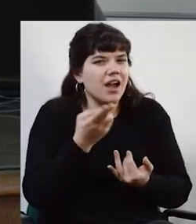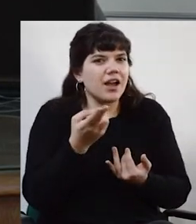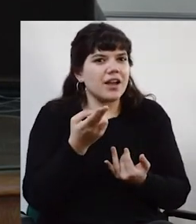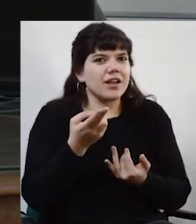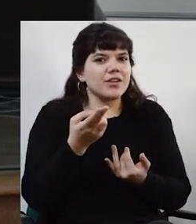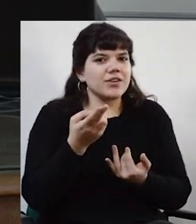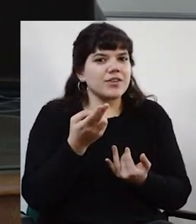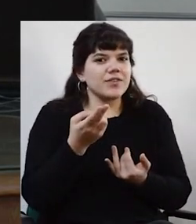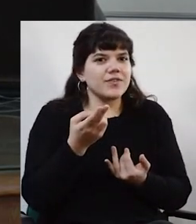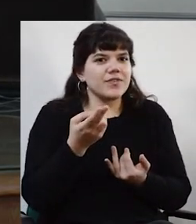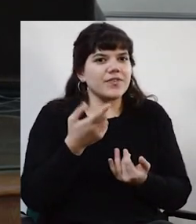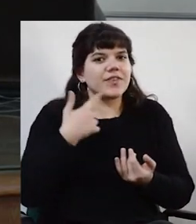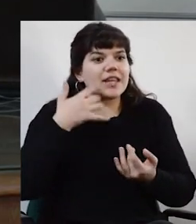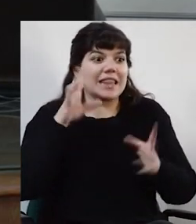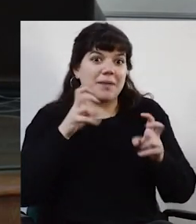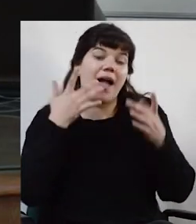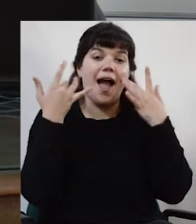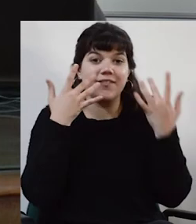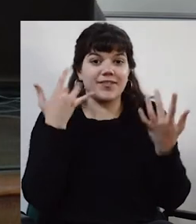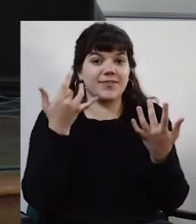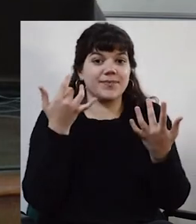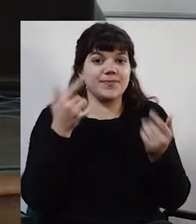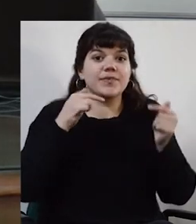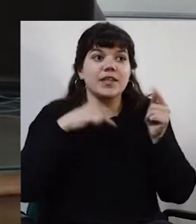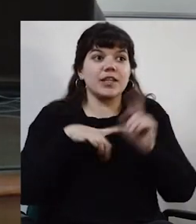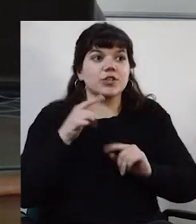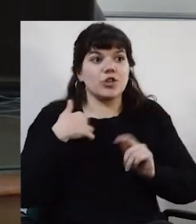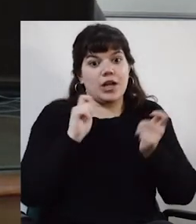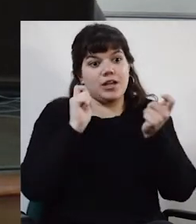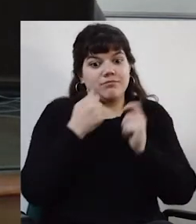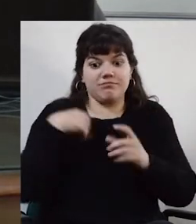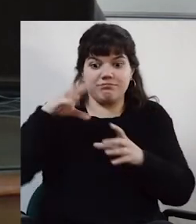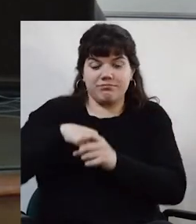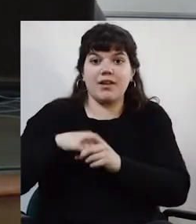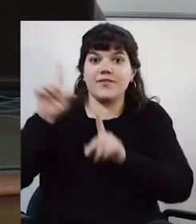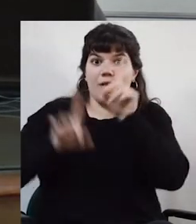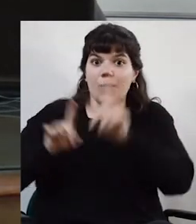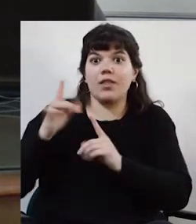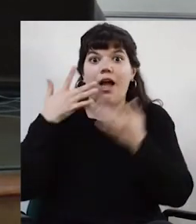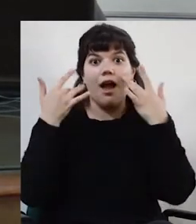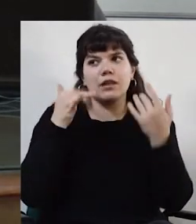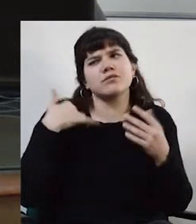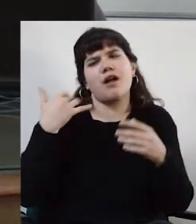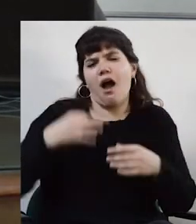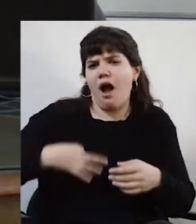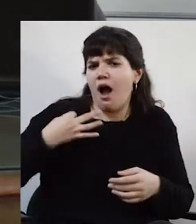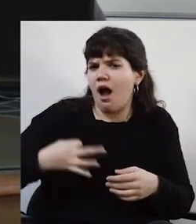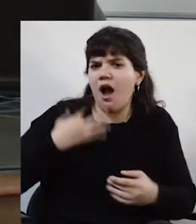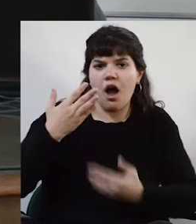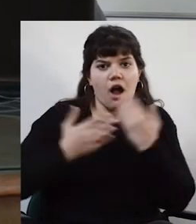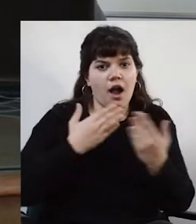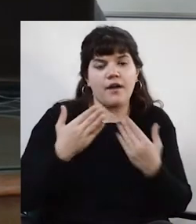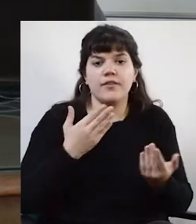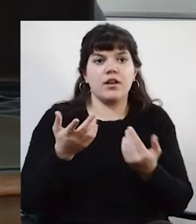Bellas Artes, en camino a una facultad de artes que hace muchos años que venimos hablando, que